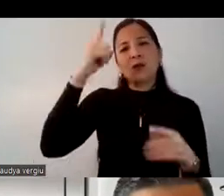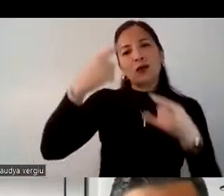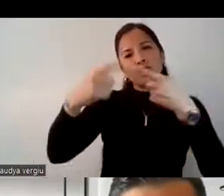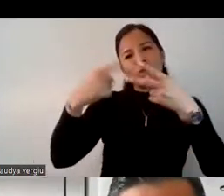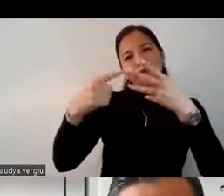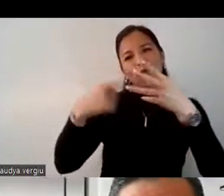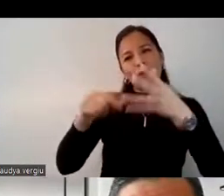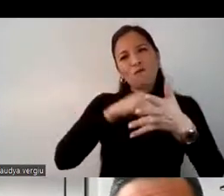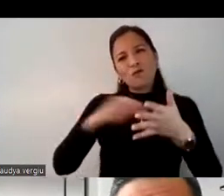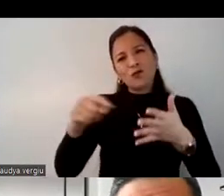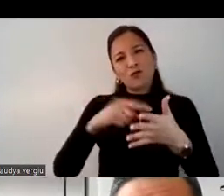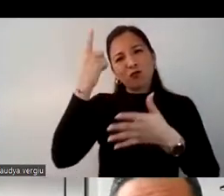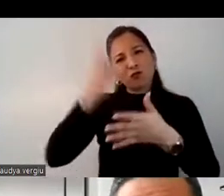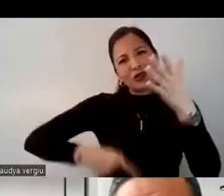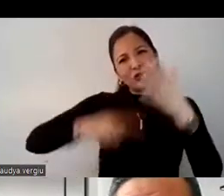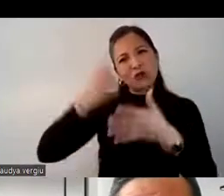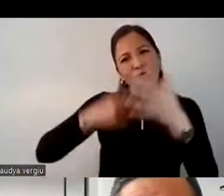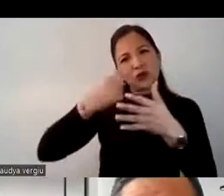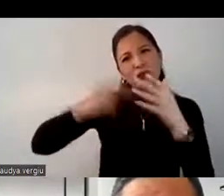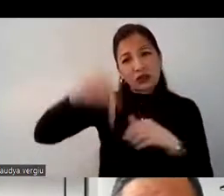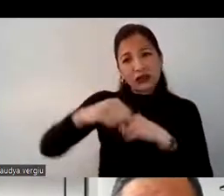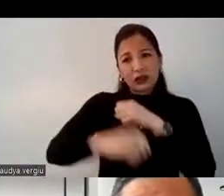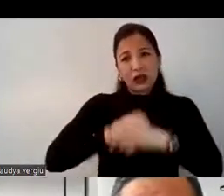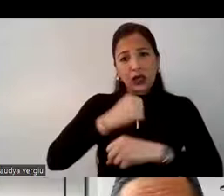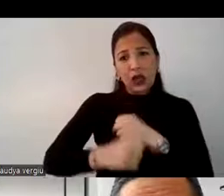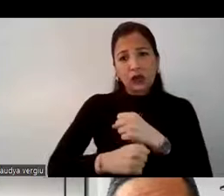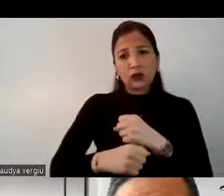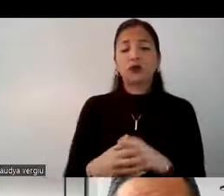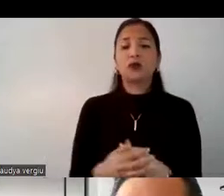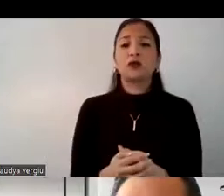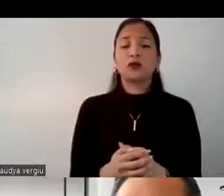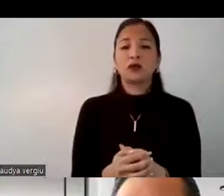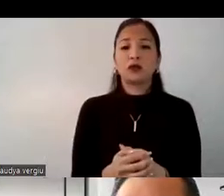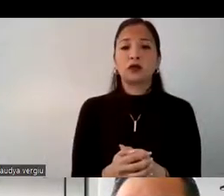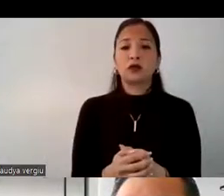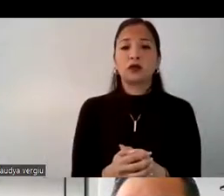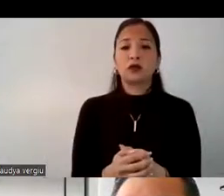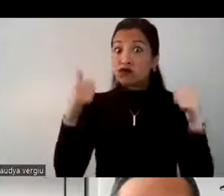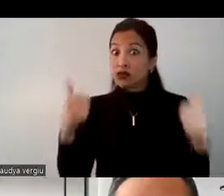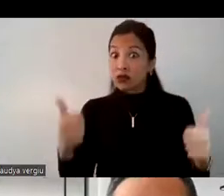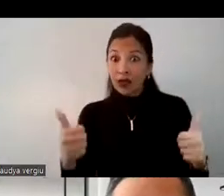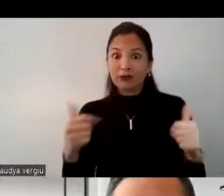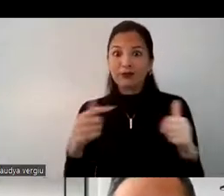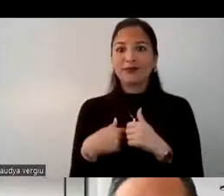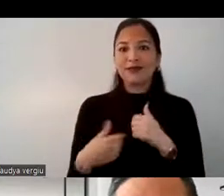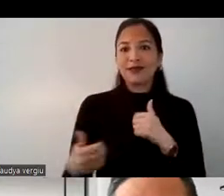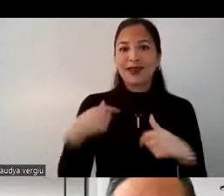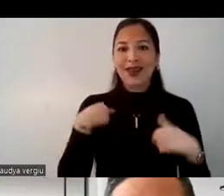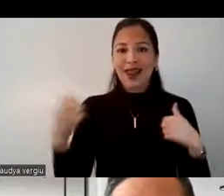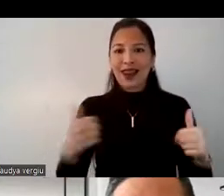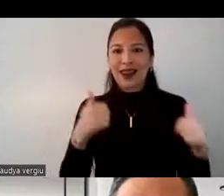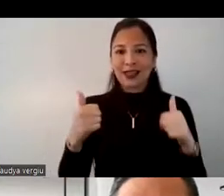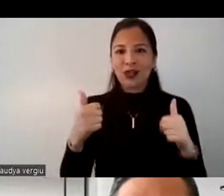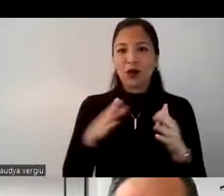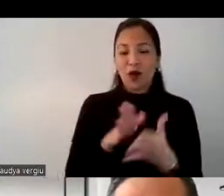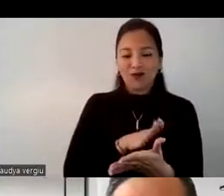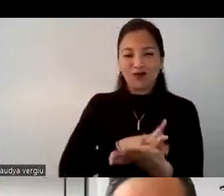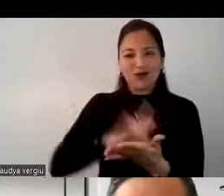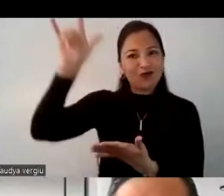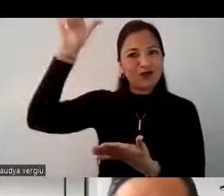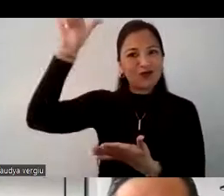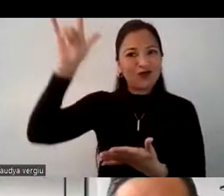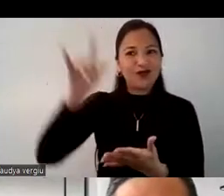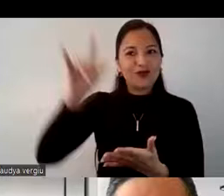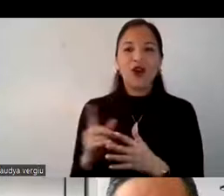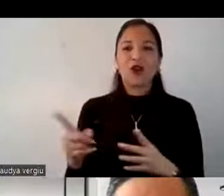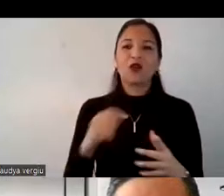este de este año, pero ya estamos listos para despegar con